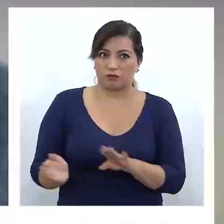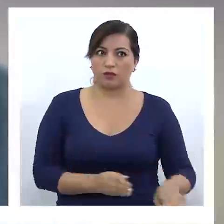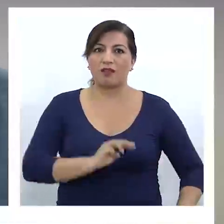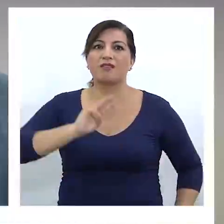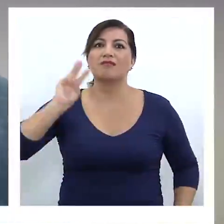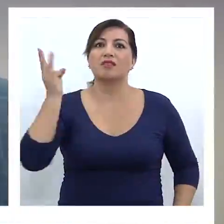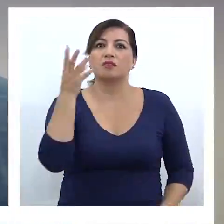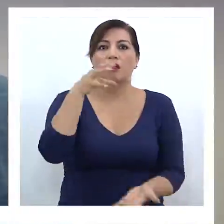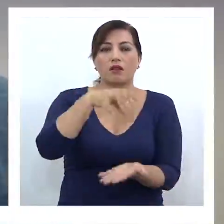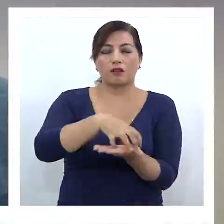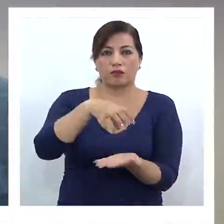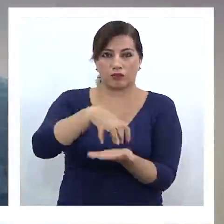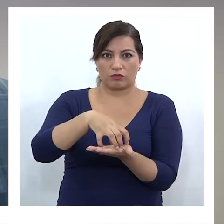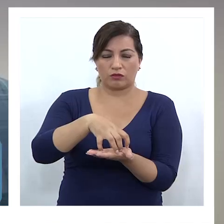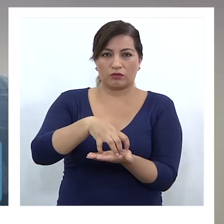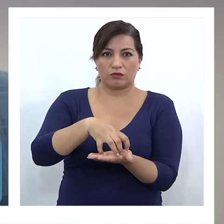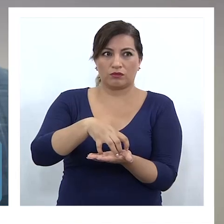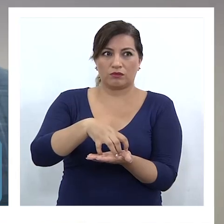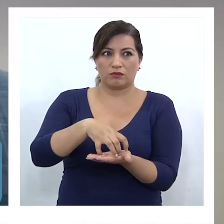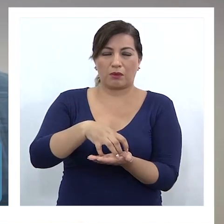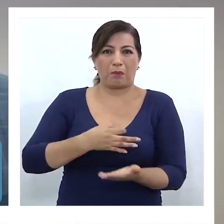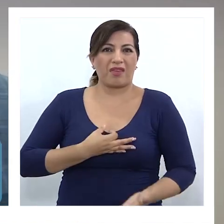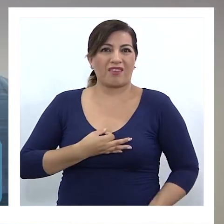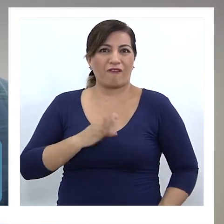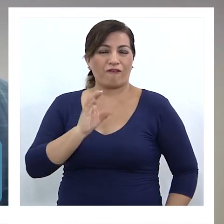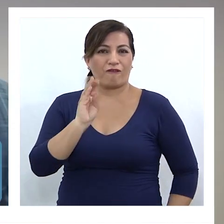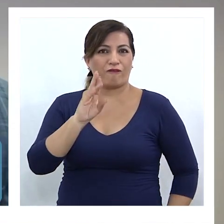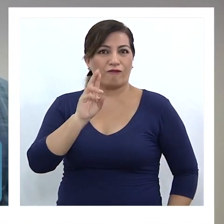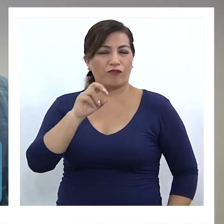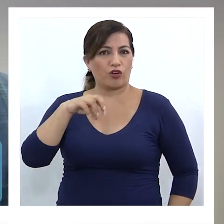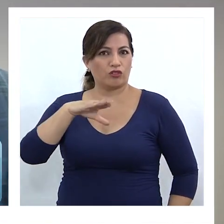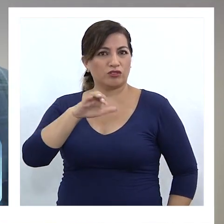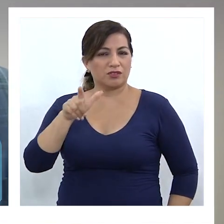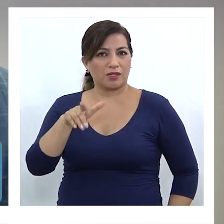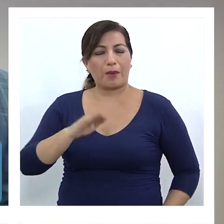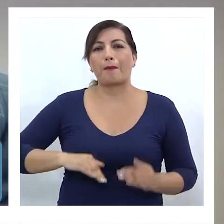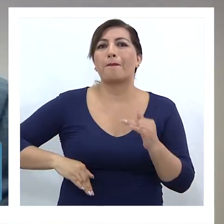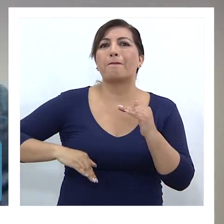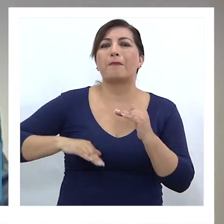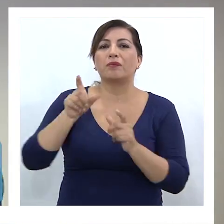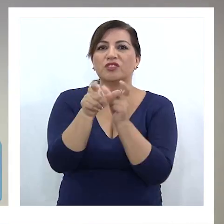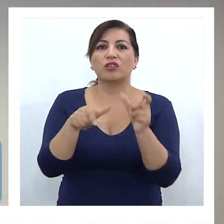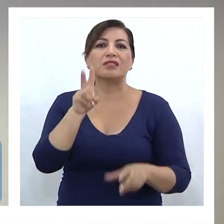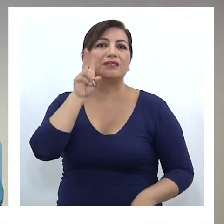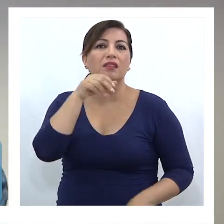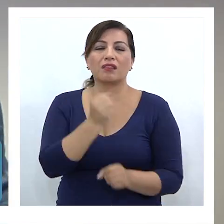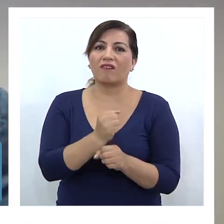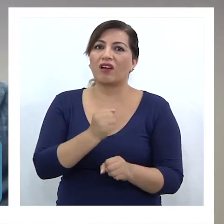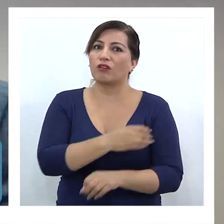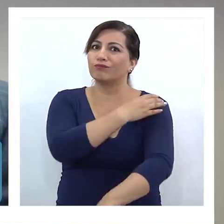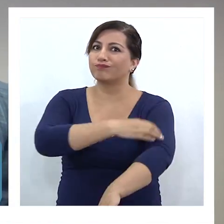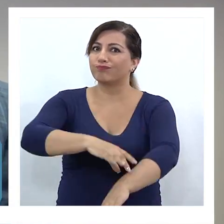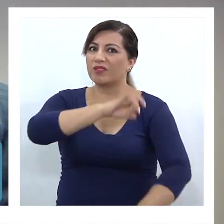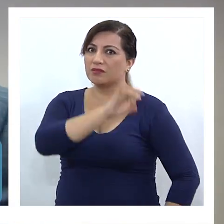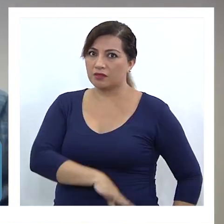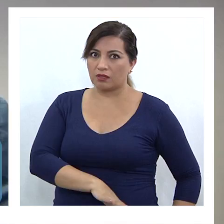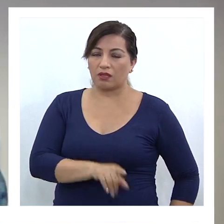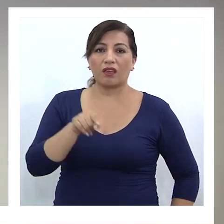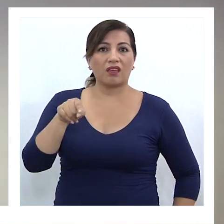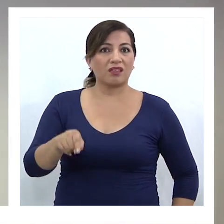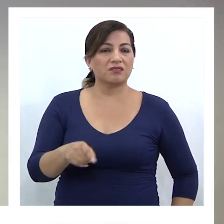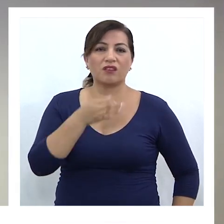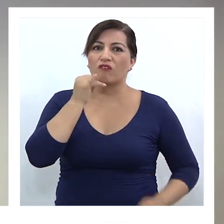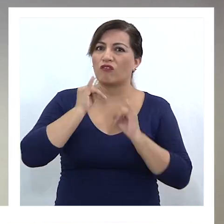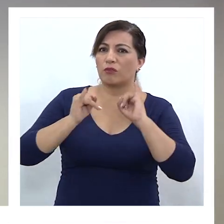tercera región, somos medalla de bronce en definitiva, con la tercera región con más desantía en el país. Ese solo dato nos